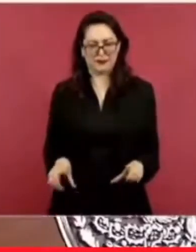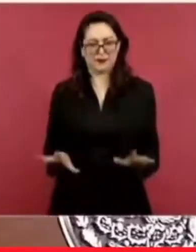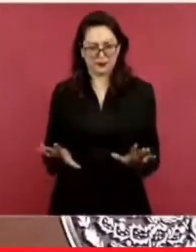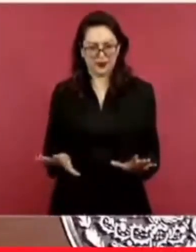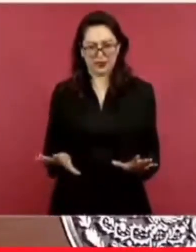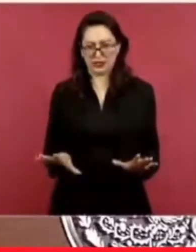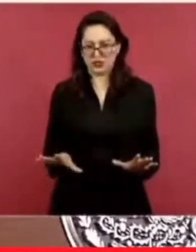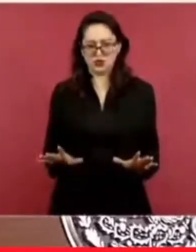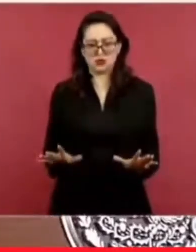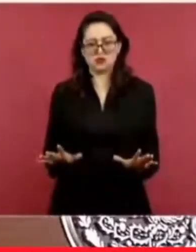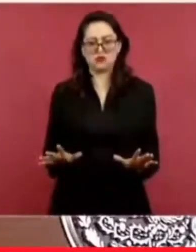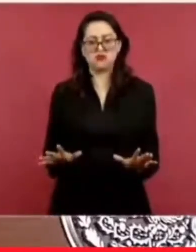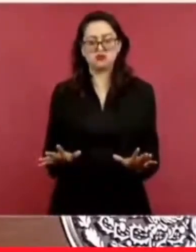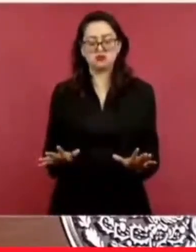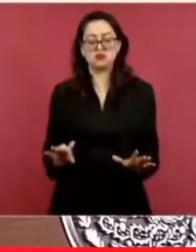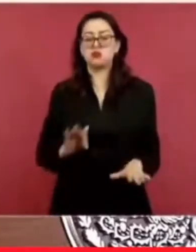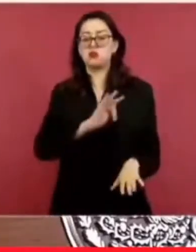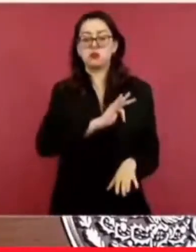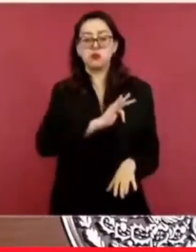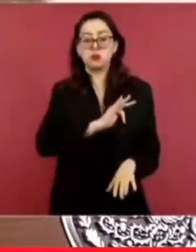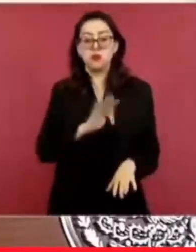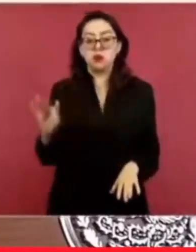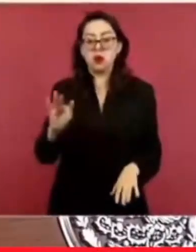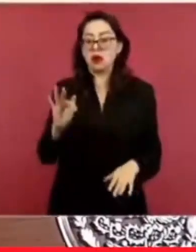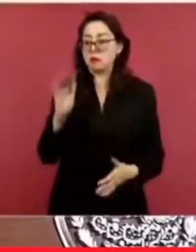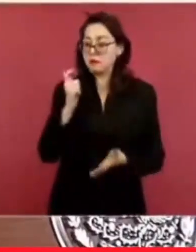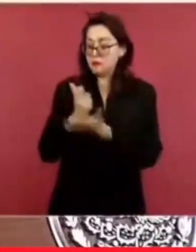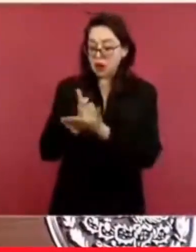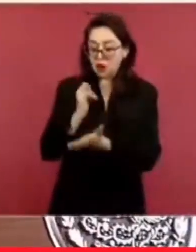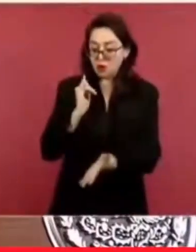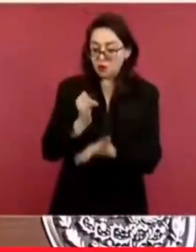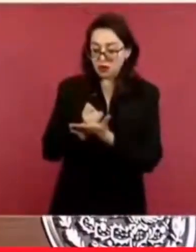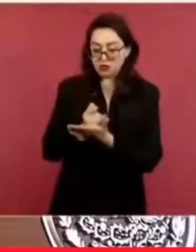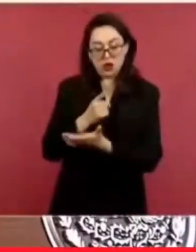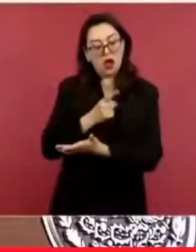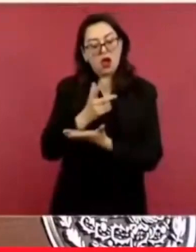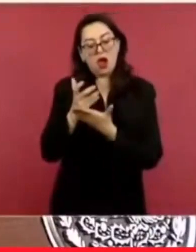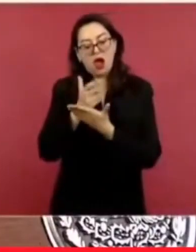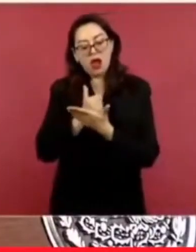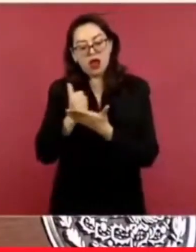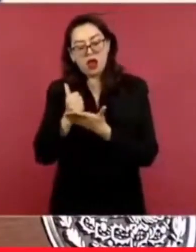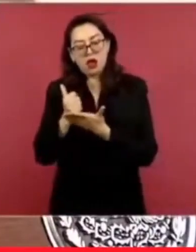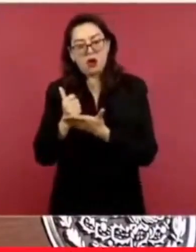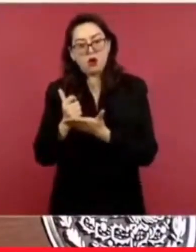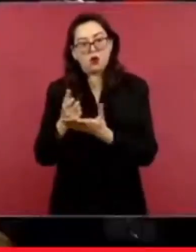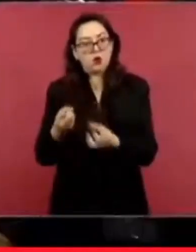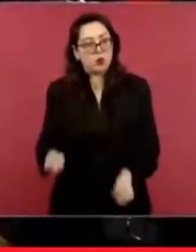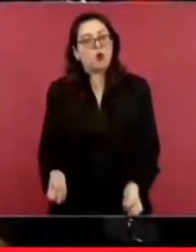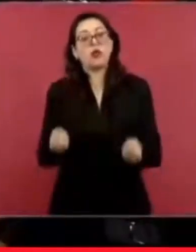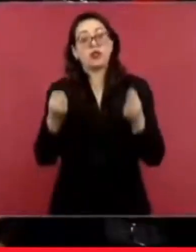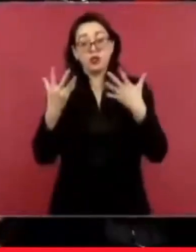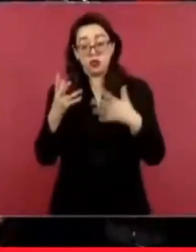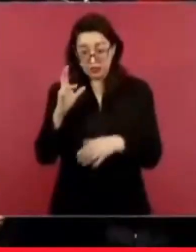lo que sea, es más con el pago de impuestos y díganme